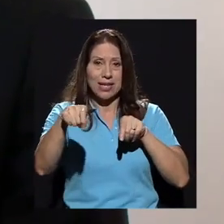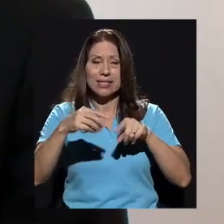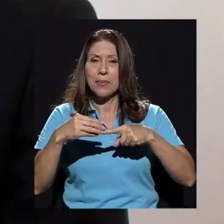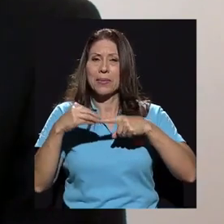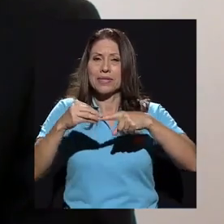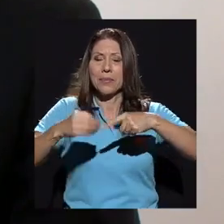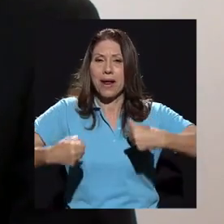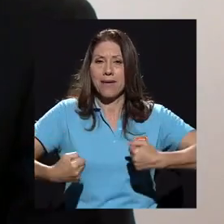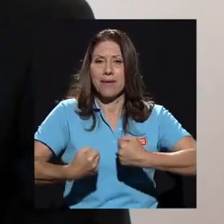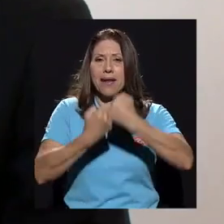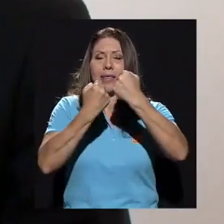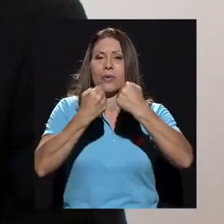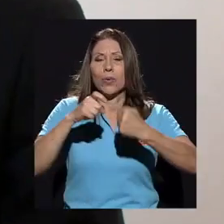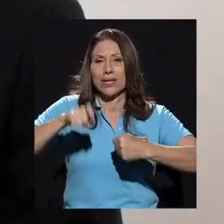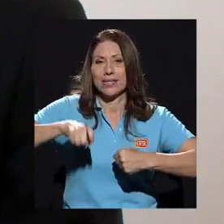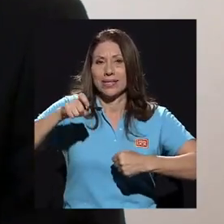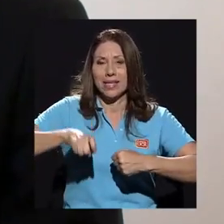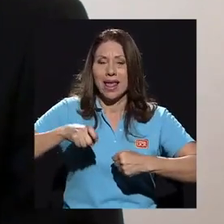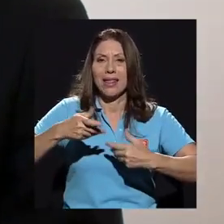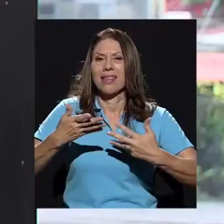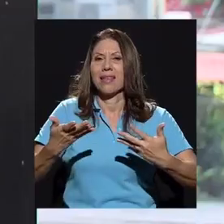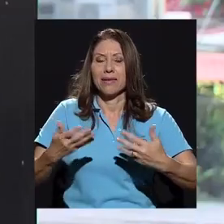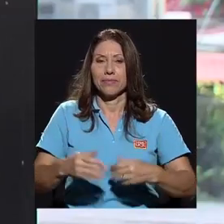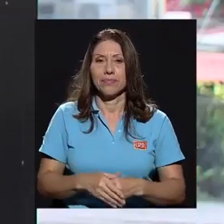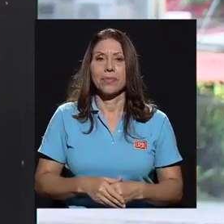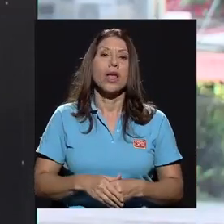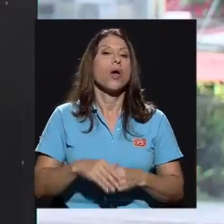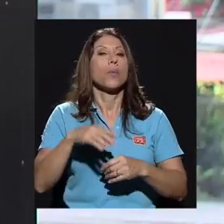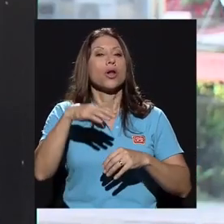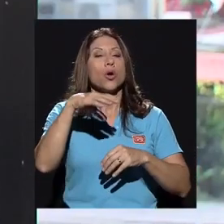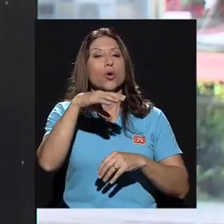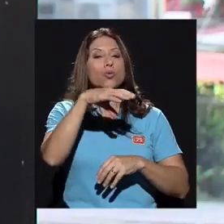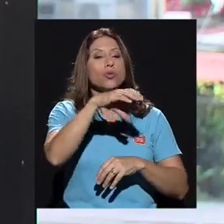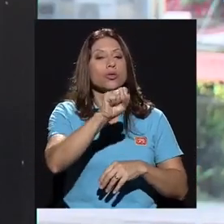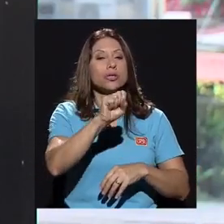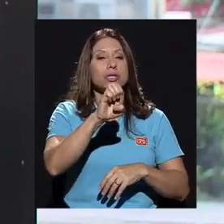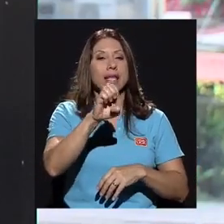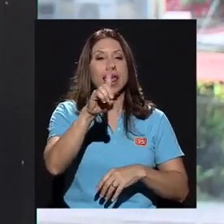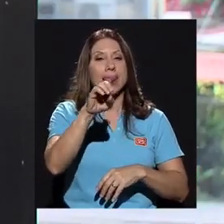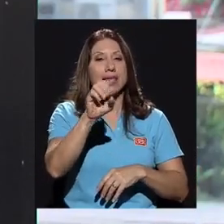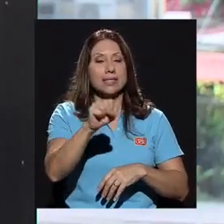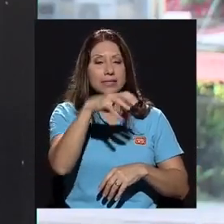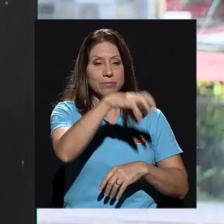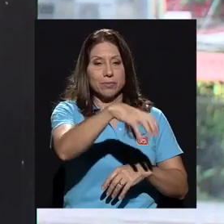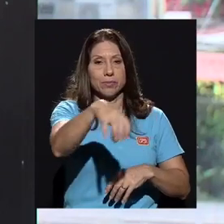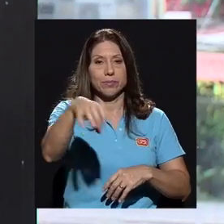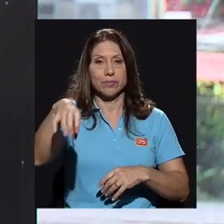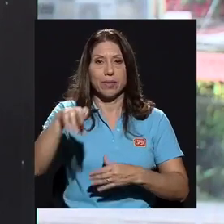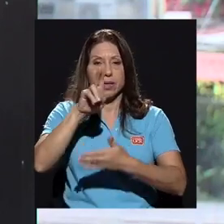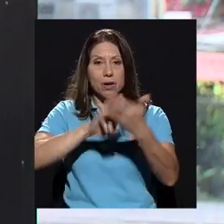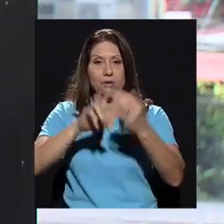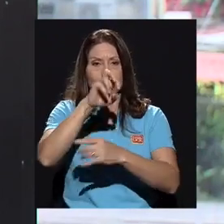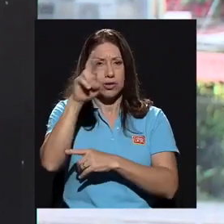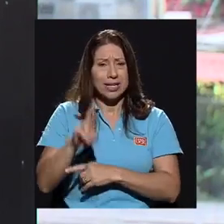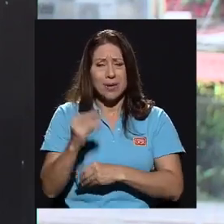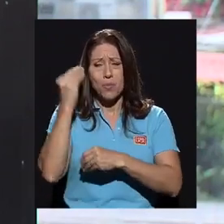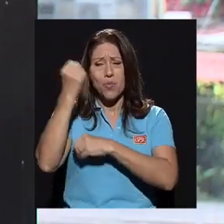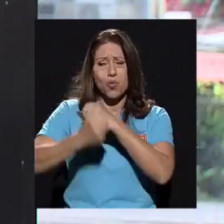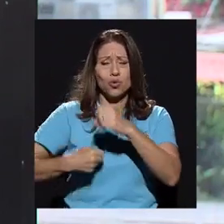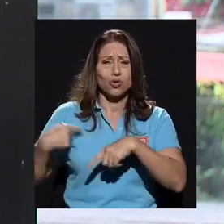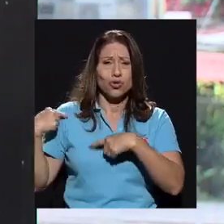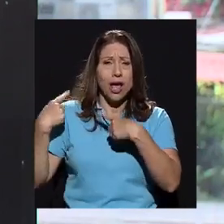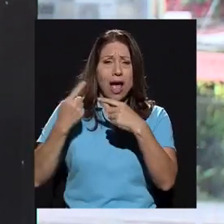principal necesidad que tienen las sedes de la Universidad de Costa Rica? Las sedes de la Universidad de Costa Rica, a lo largo de muchísimos años, han estado